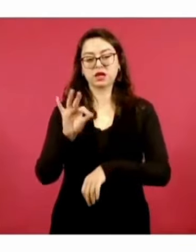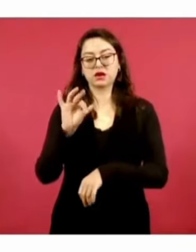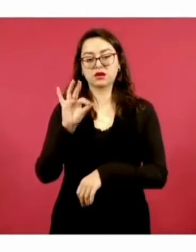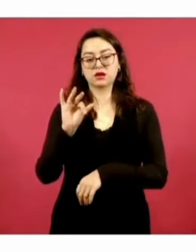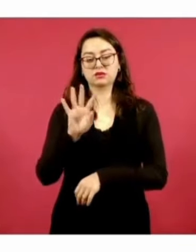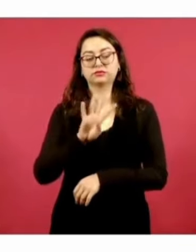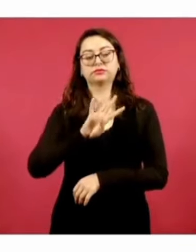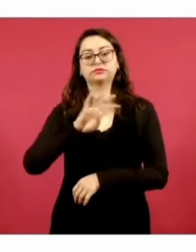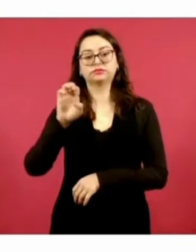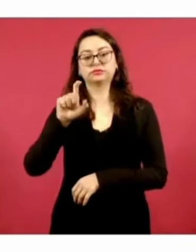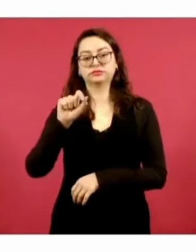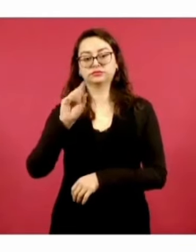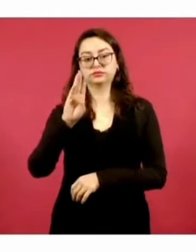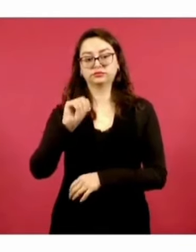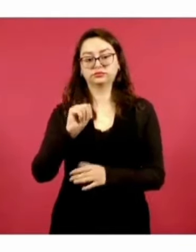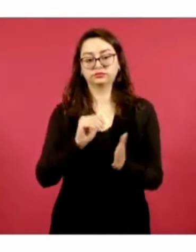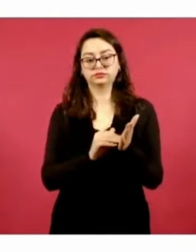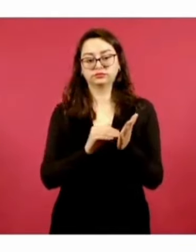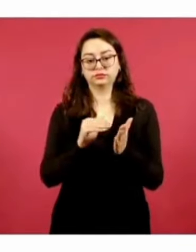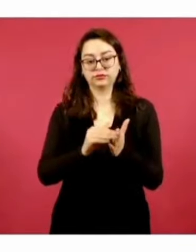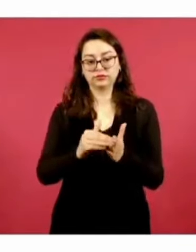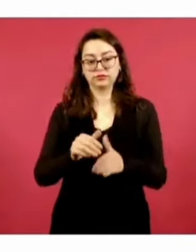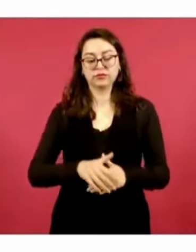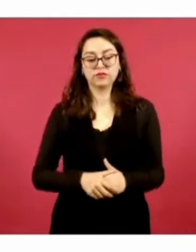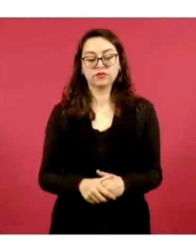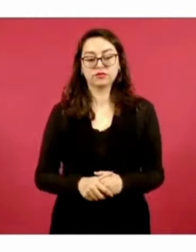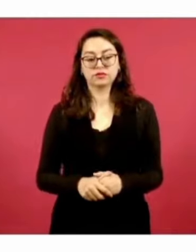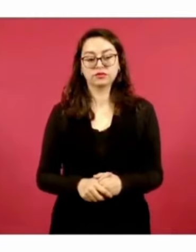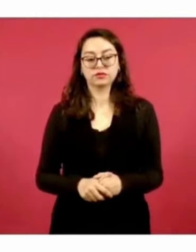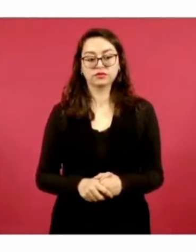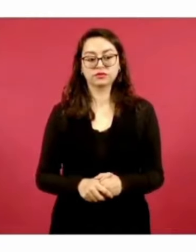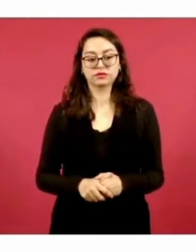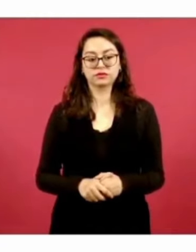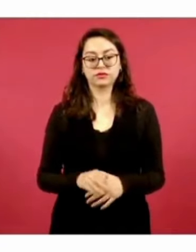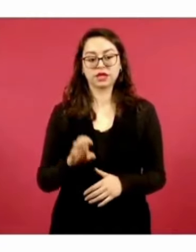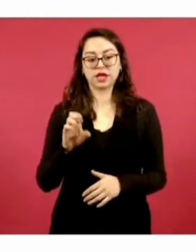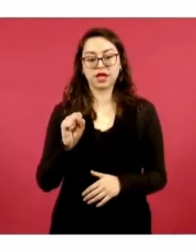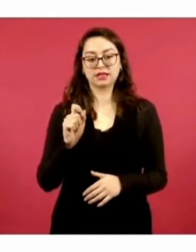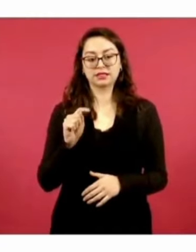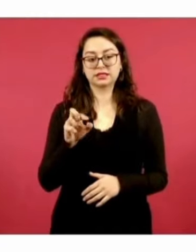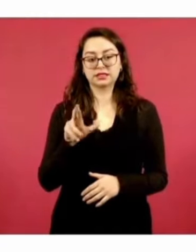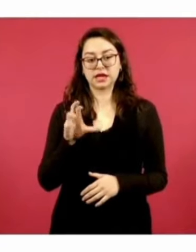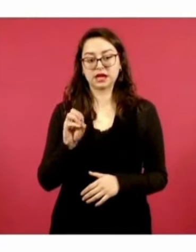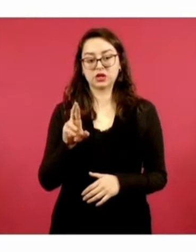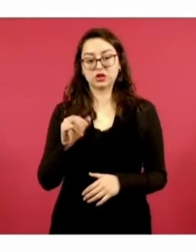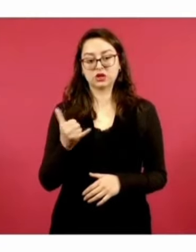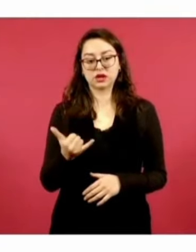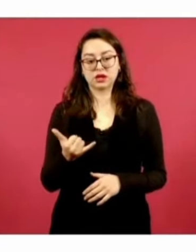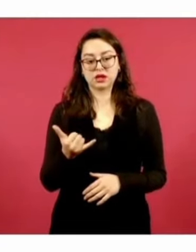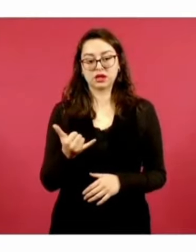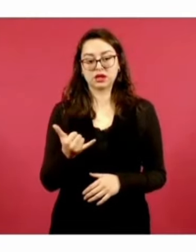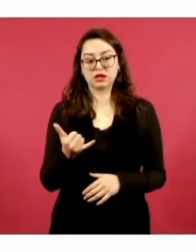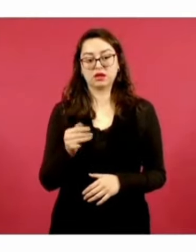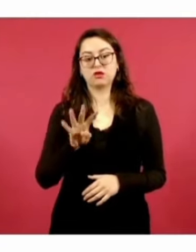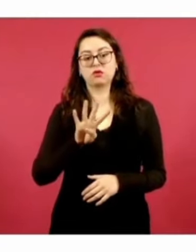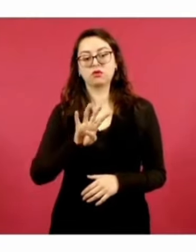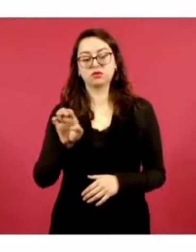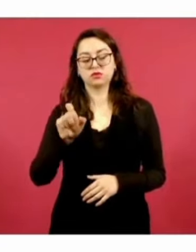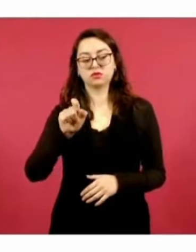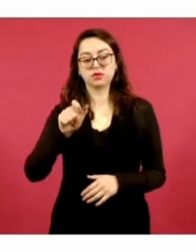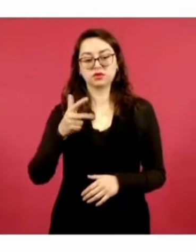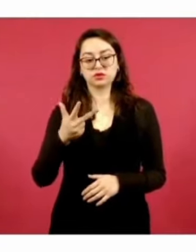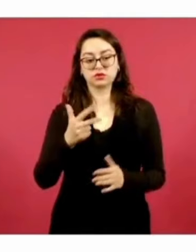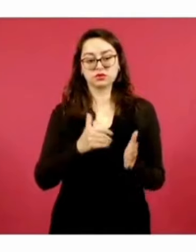cuatrocientos veintinueve millones. Estereo Rey, México, cuatrocientos